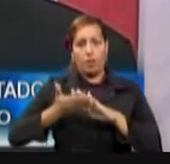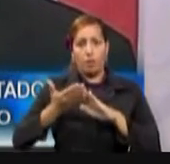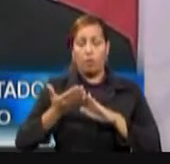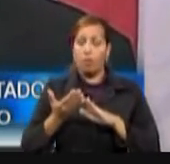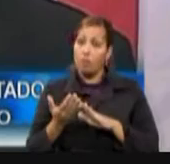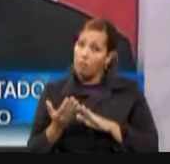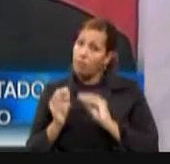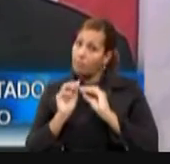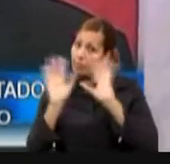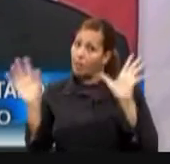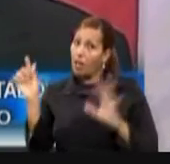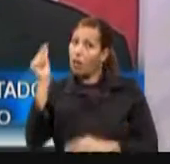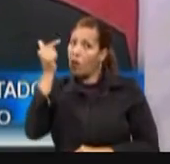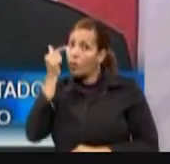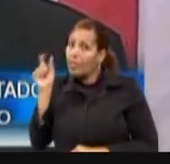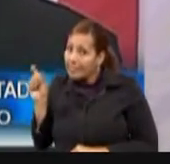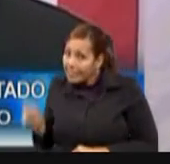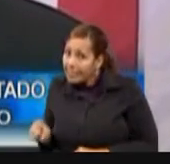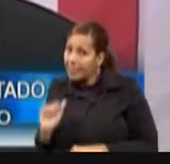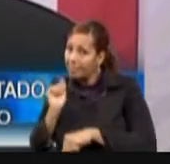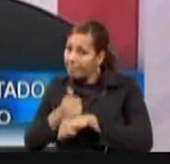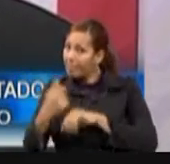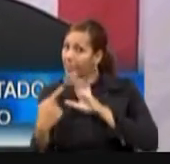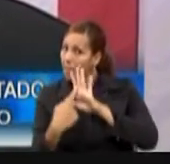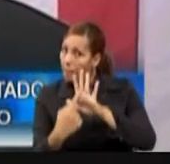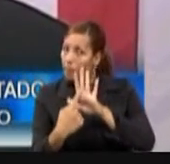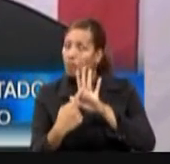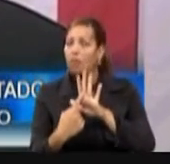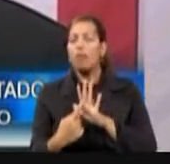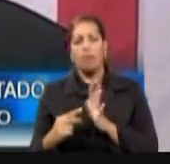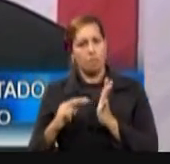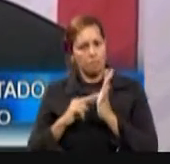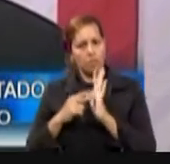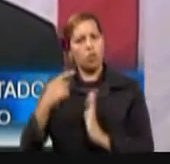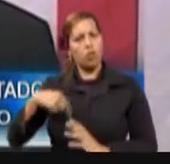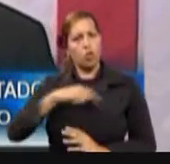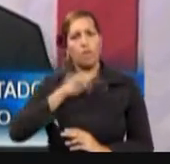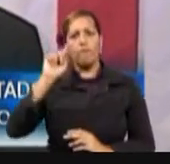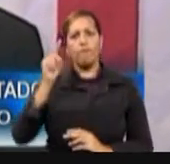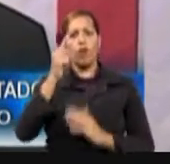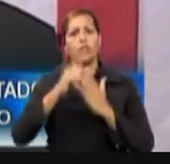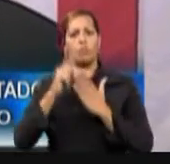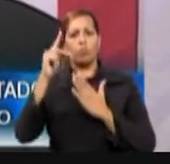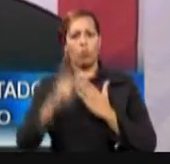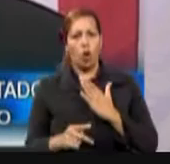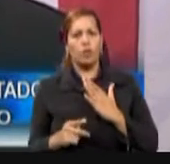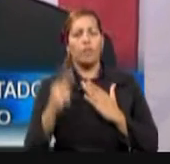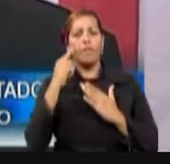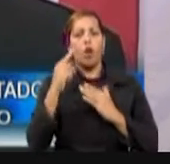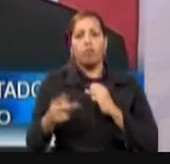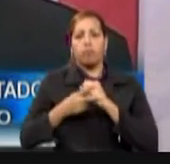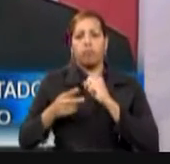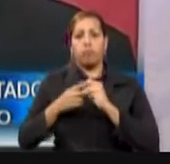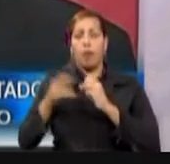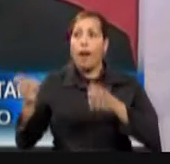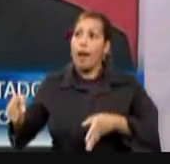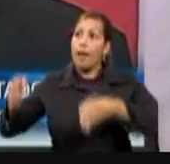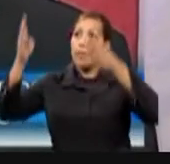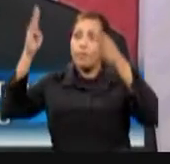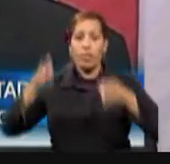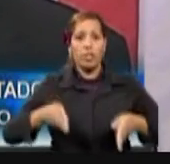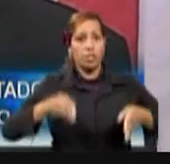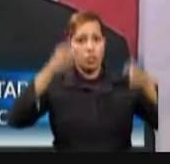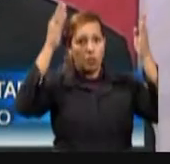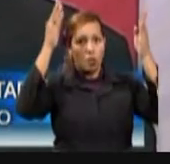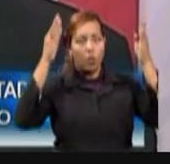empezar por dar el ejemplo, este año comenzaremos nuestro primer proyecto de rendimiento energético en edificios públicos que